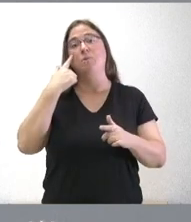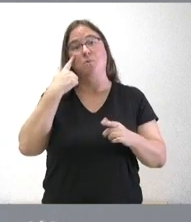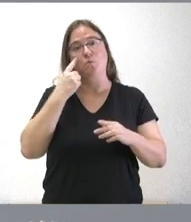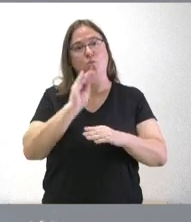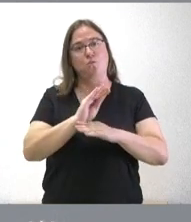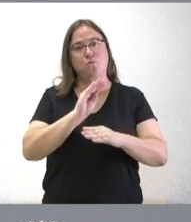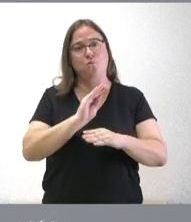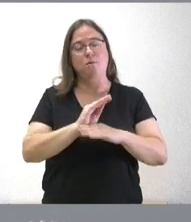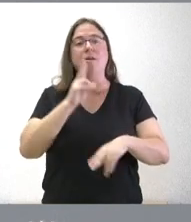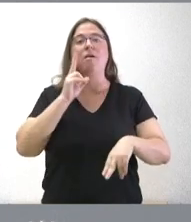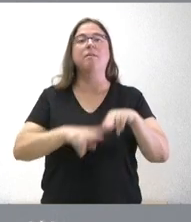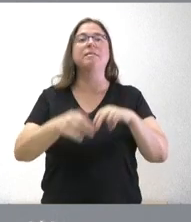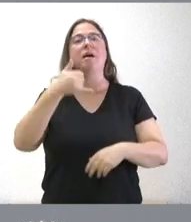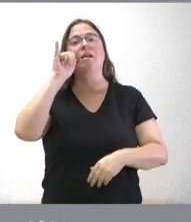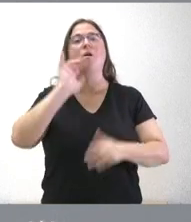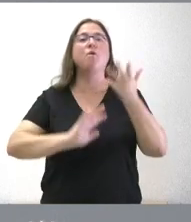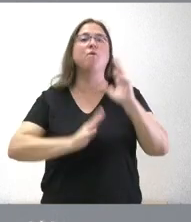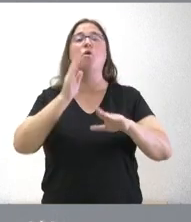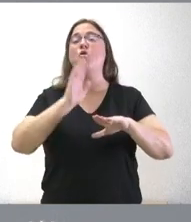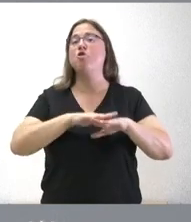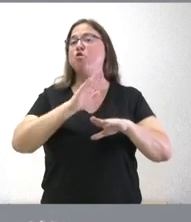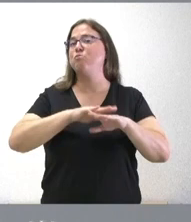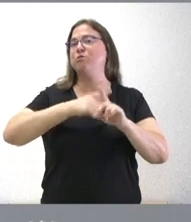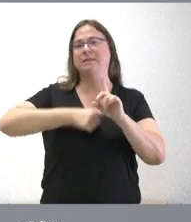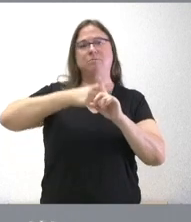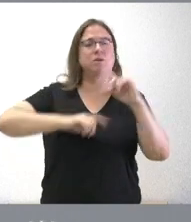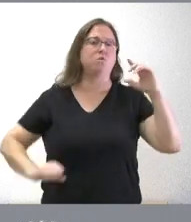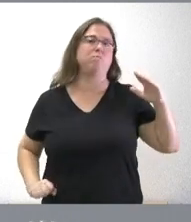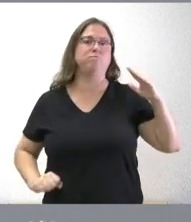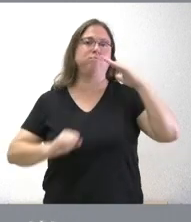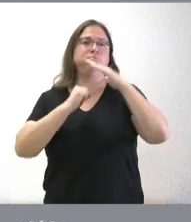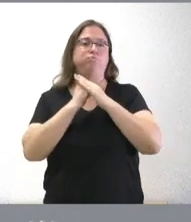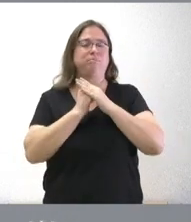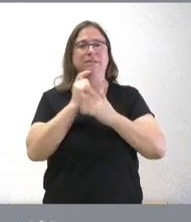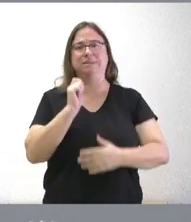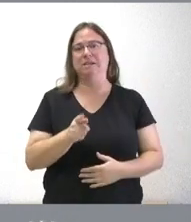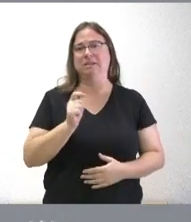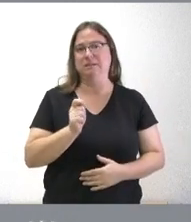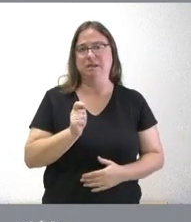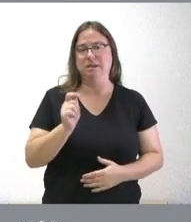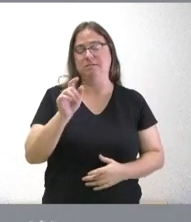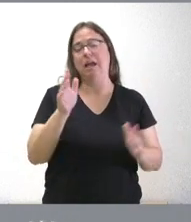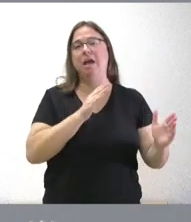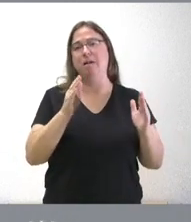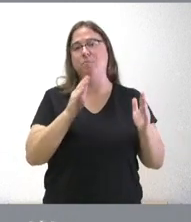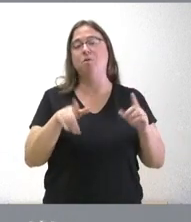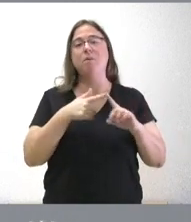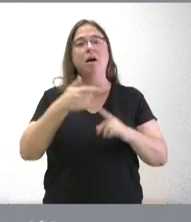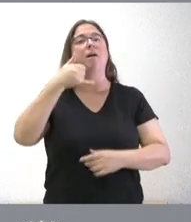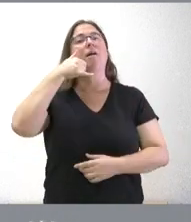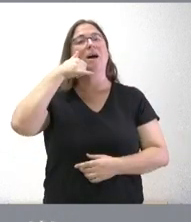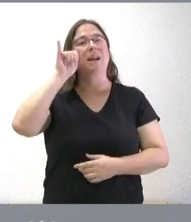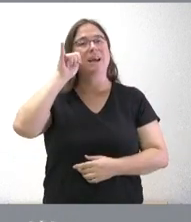evitar los riesgos de incendios porque lógicamente las temperaturas son más altas que las que son habituales en esta época del año y por tanto el riesgo